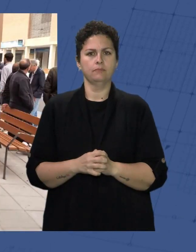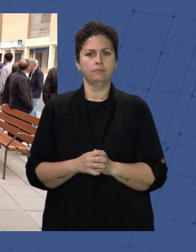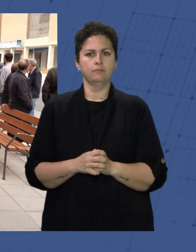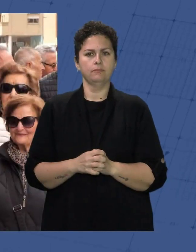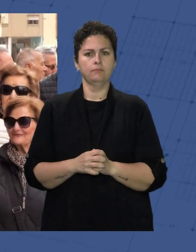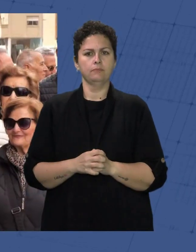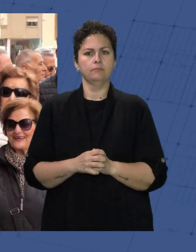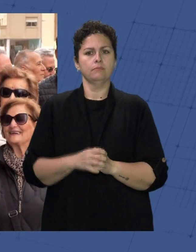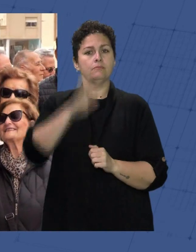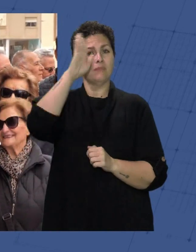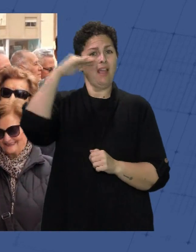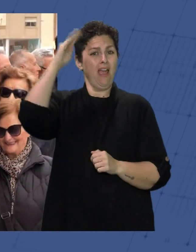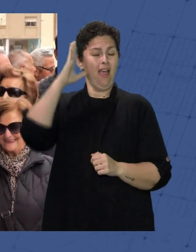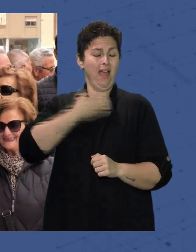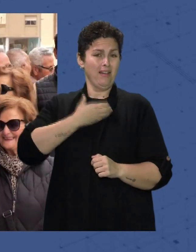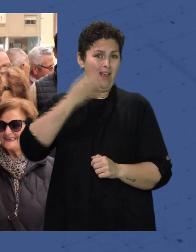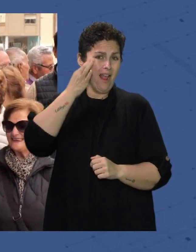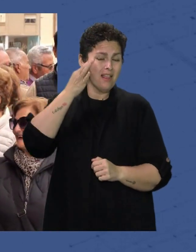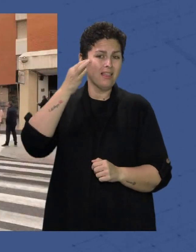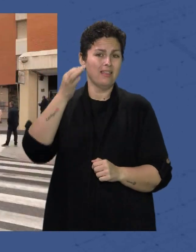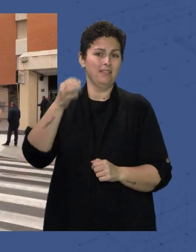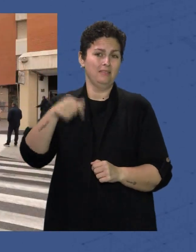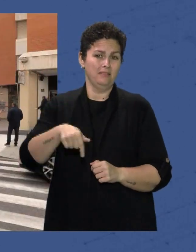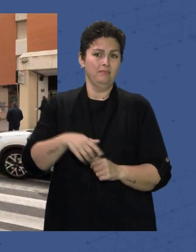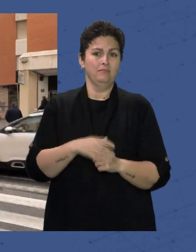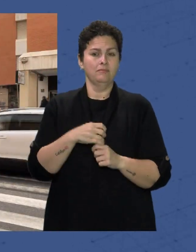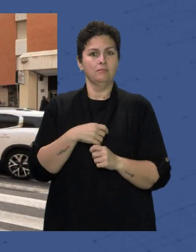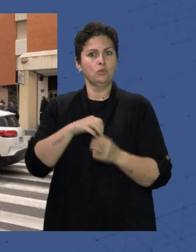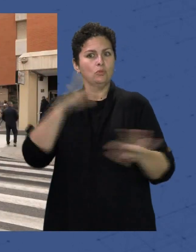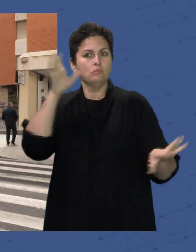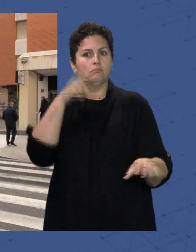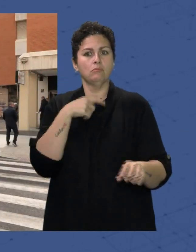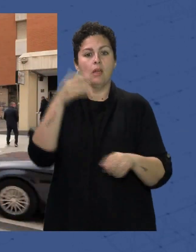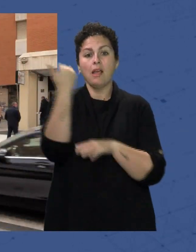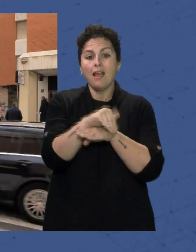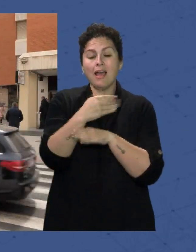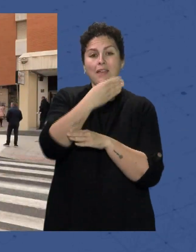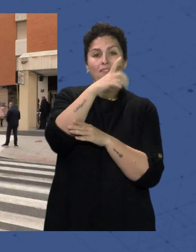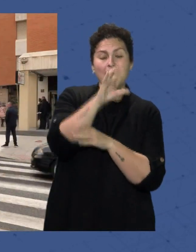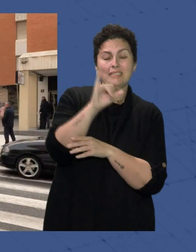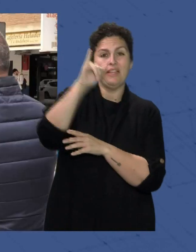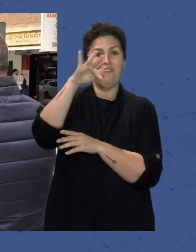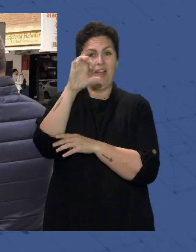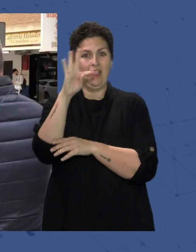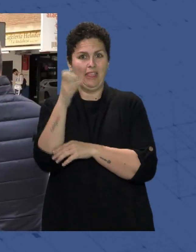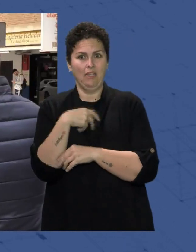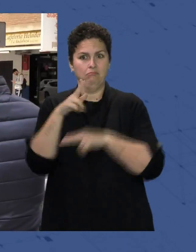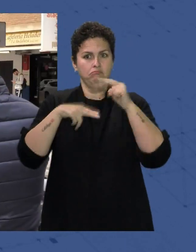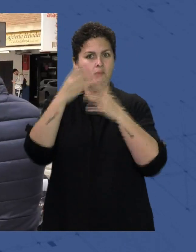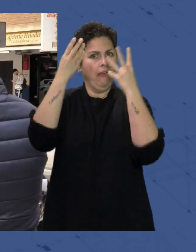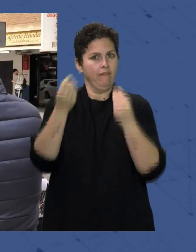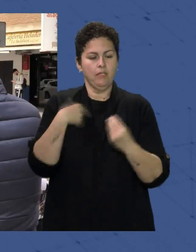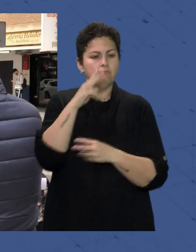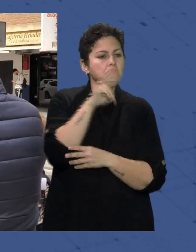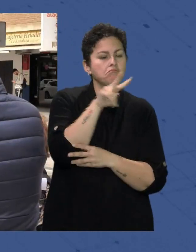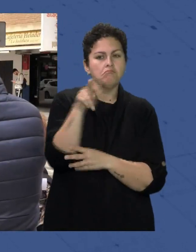la alcaldesa de Almería María del Mar Vázquez se ha congratulado del resultado de las obras de adecuación y mejora de las calles Blas Infante y Arcipreste de Ita ya finalizadas y que ha